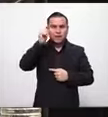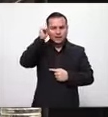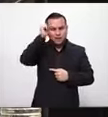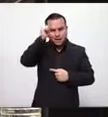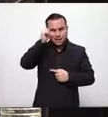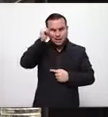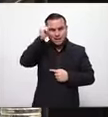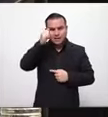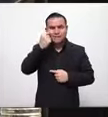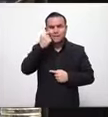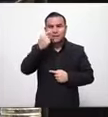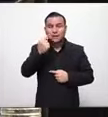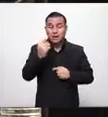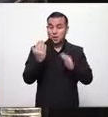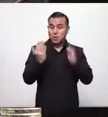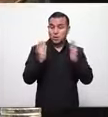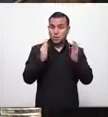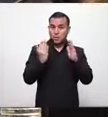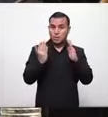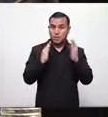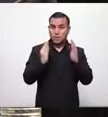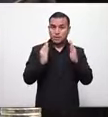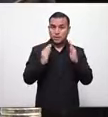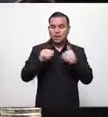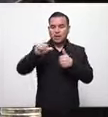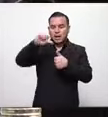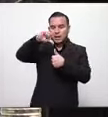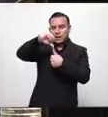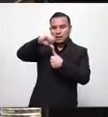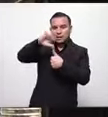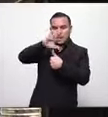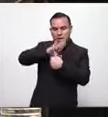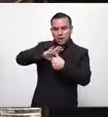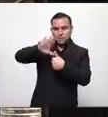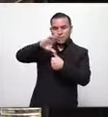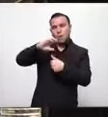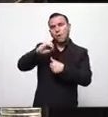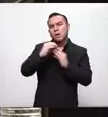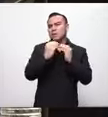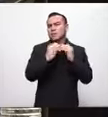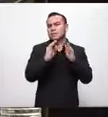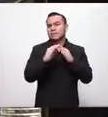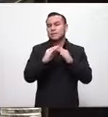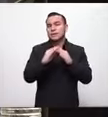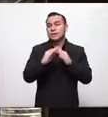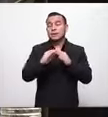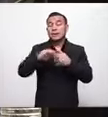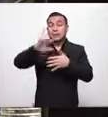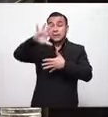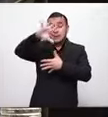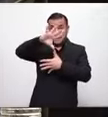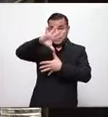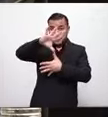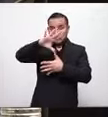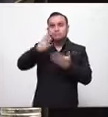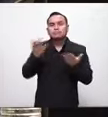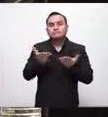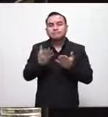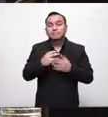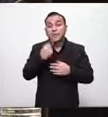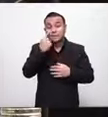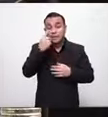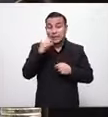estas cifras al compararlas con los de Centroamérica y otros países en el continente americano es